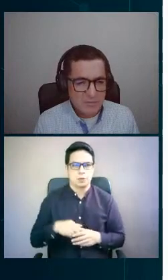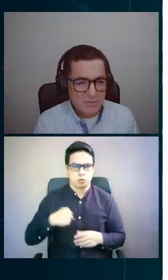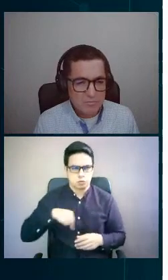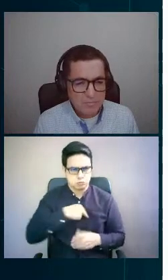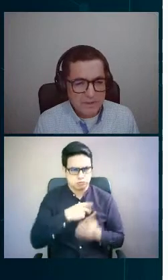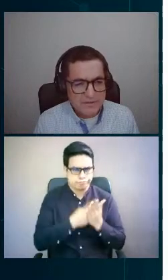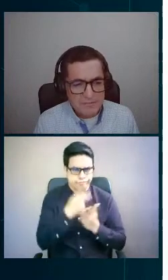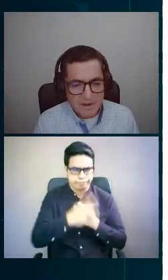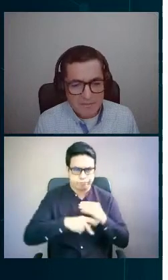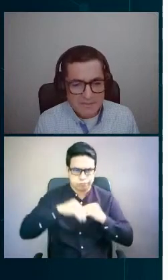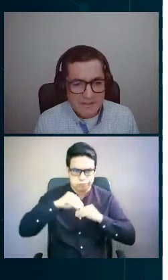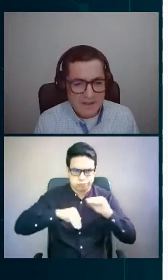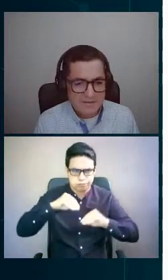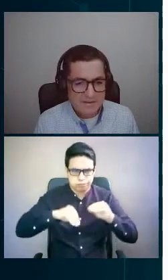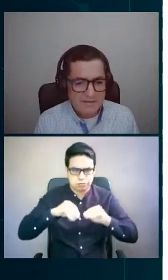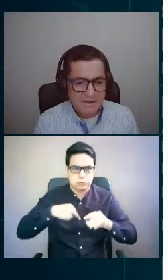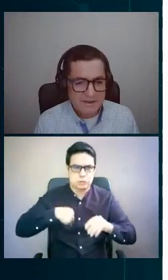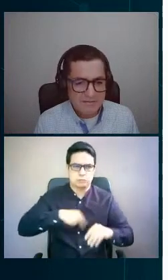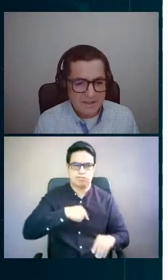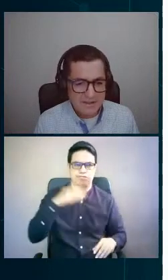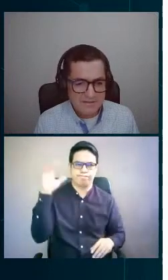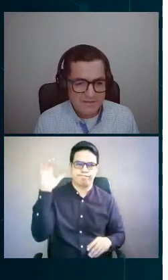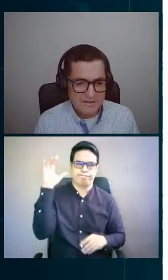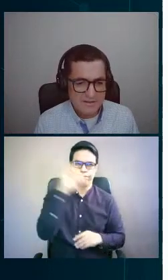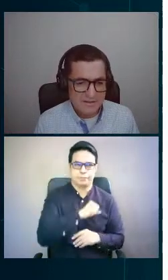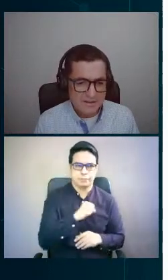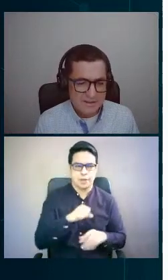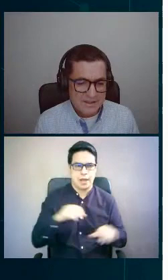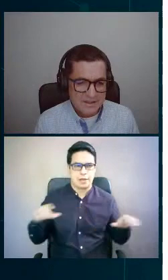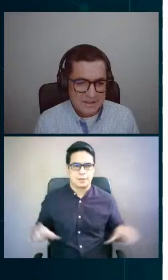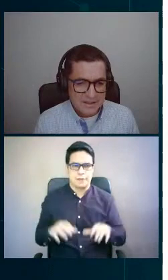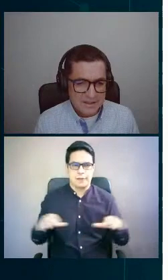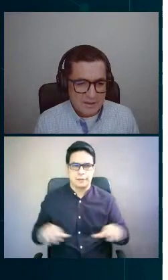identificamos principalmente las siguientes actividades.